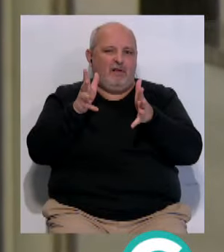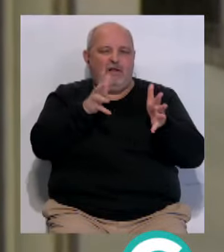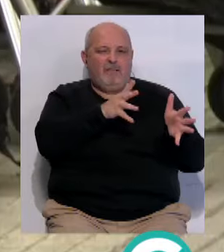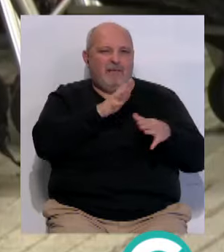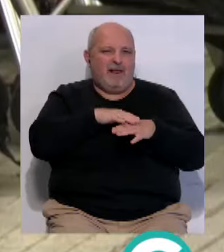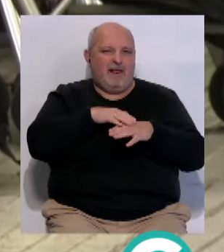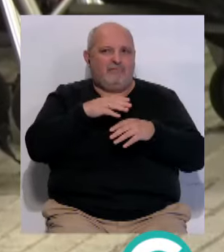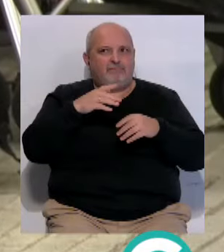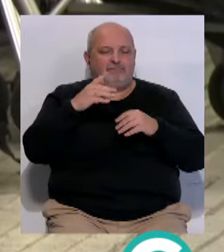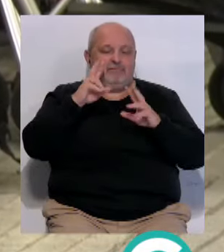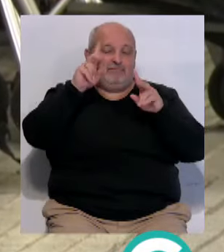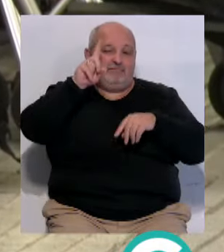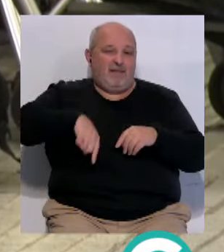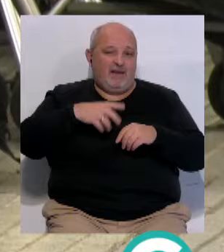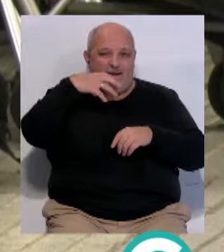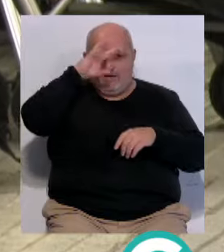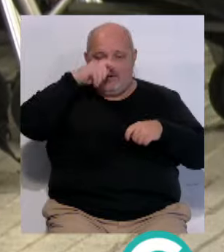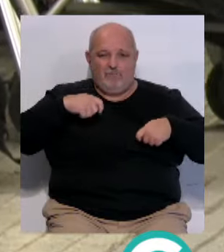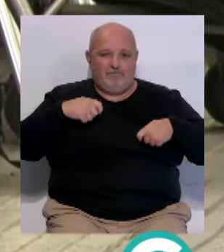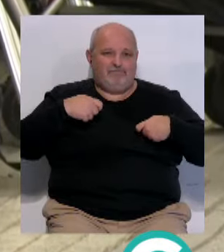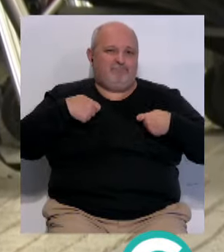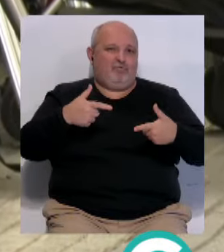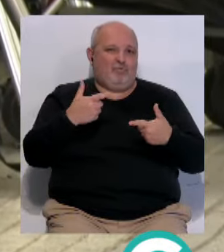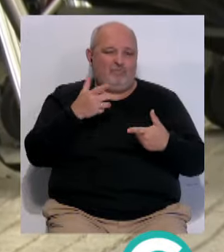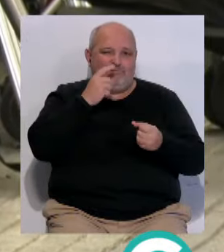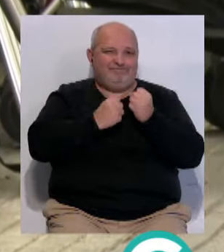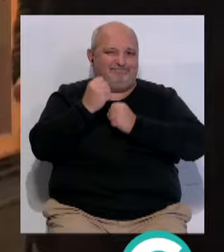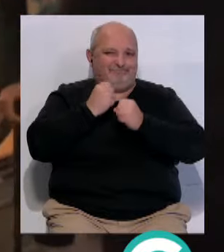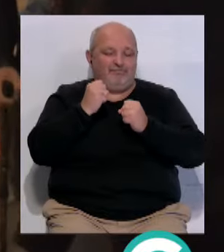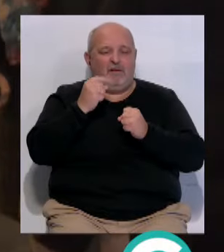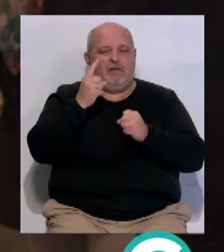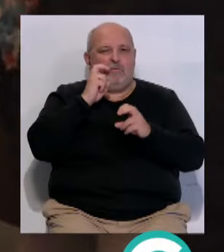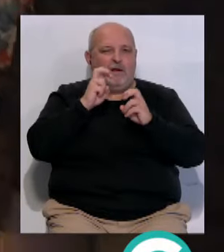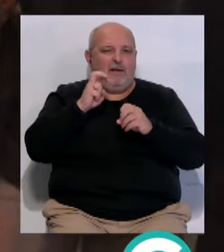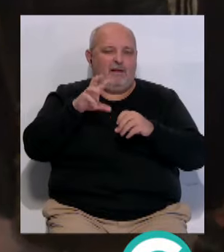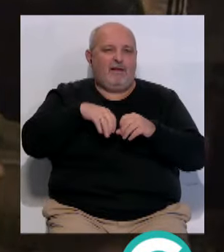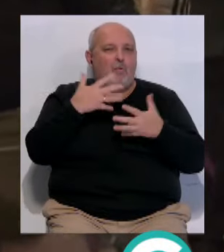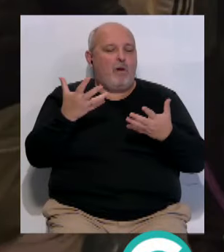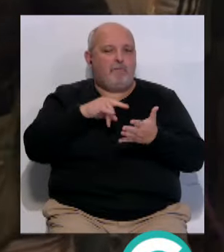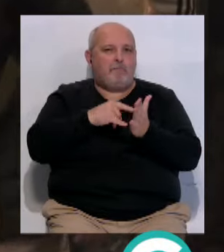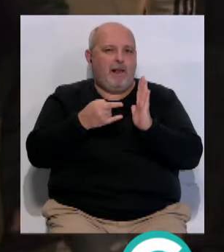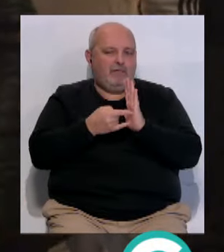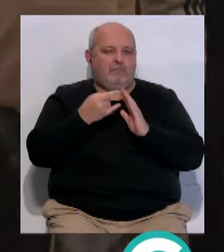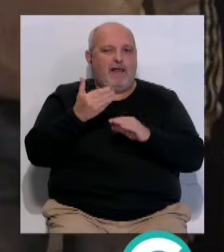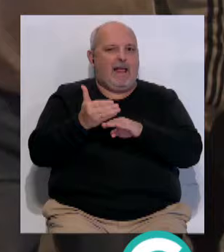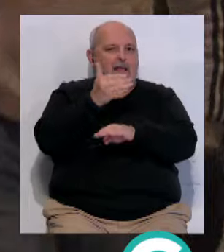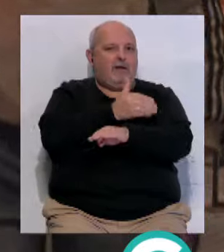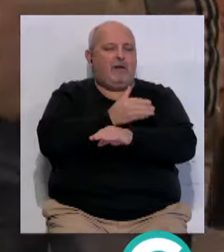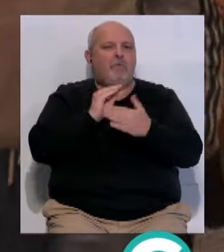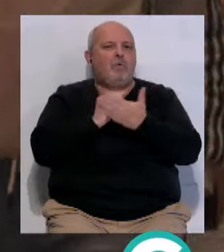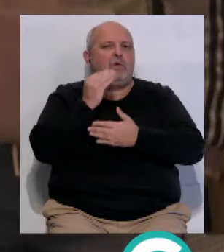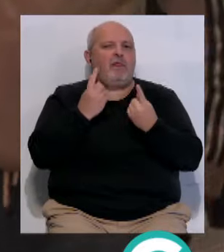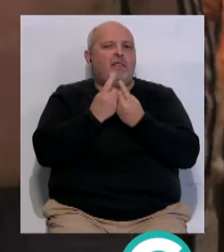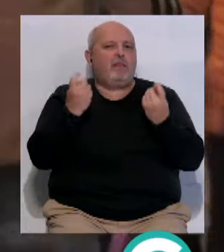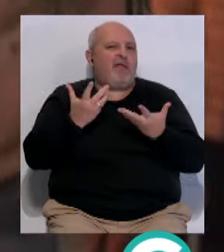advertencias... ...para superar la cuesta de enero... ...un aspecto muy importante para ahorrar en la compra... ...es la de planificar con antelación... ...qué productos